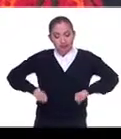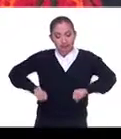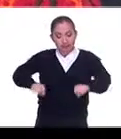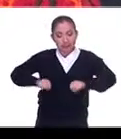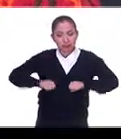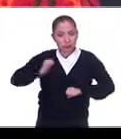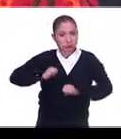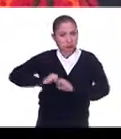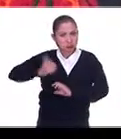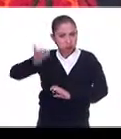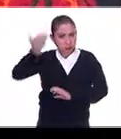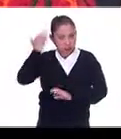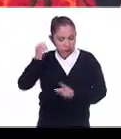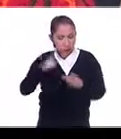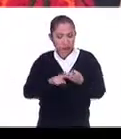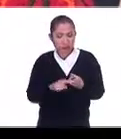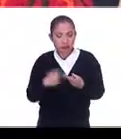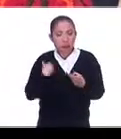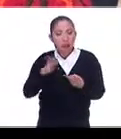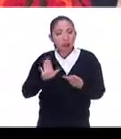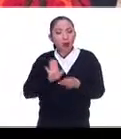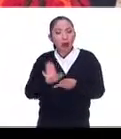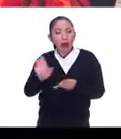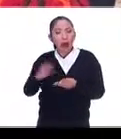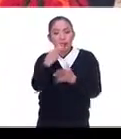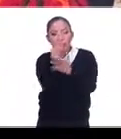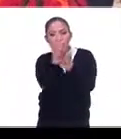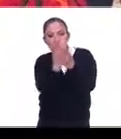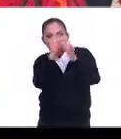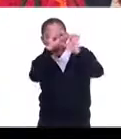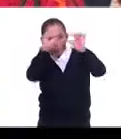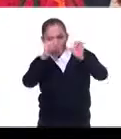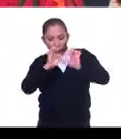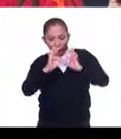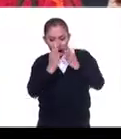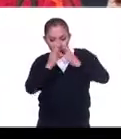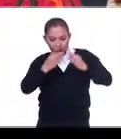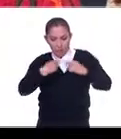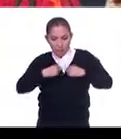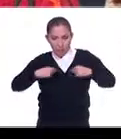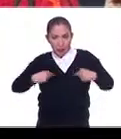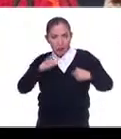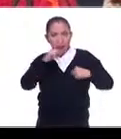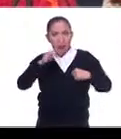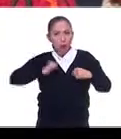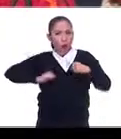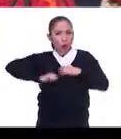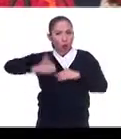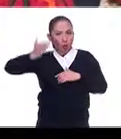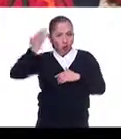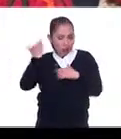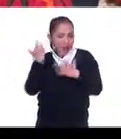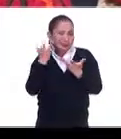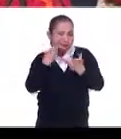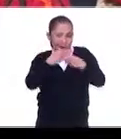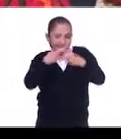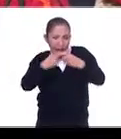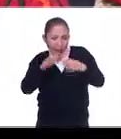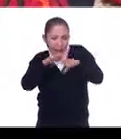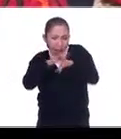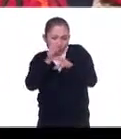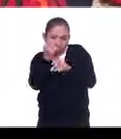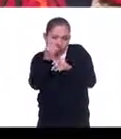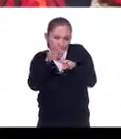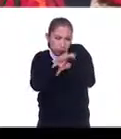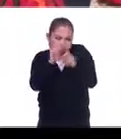prehispánica, el tipo de iconografía, que también tiene un origen prehispánico y fue modificado un